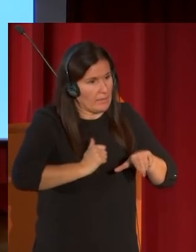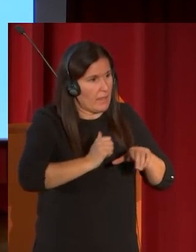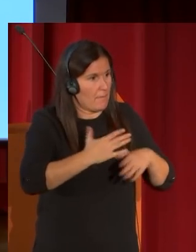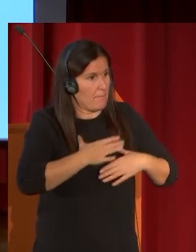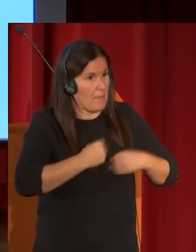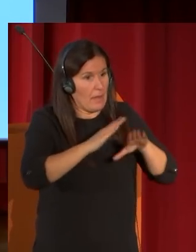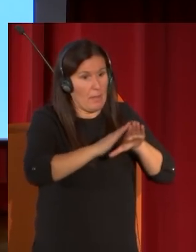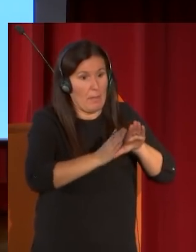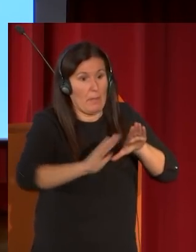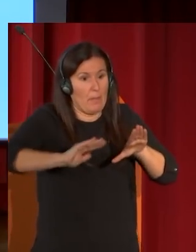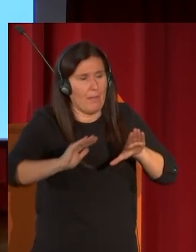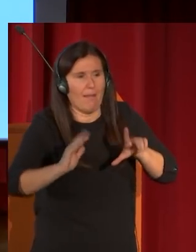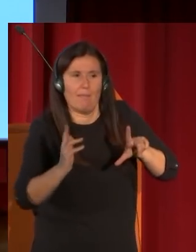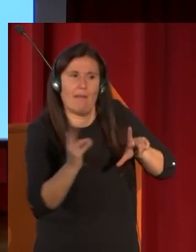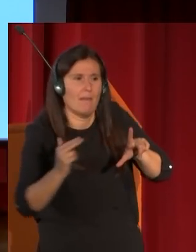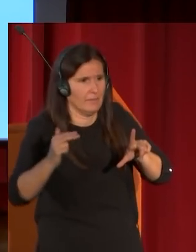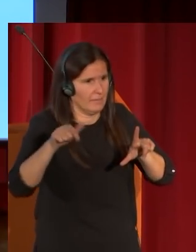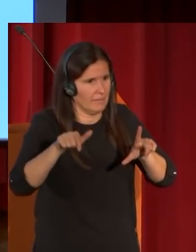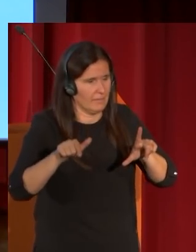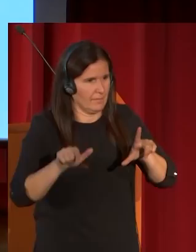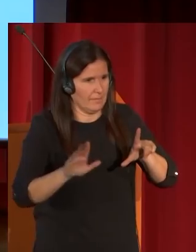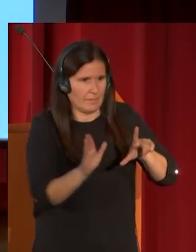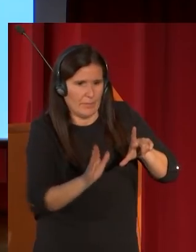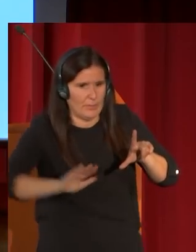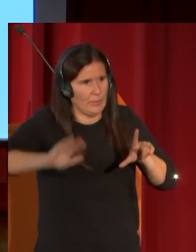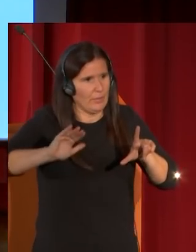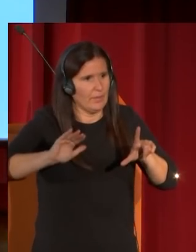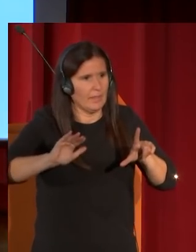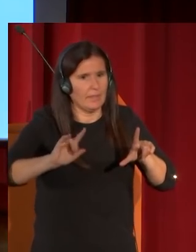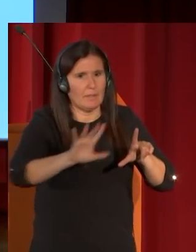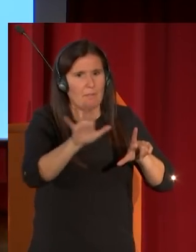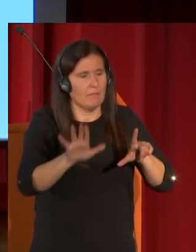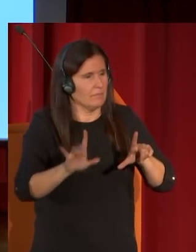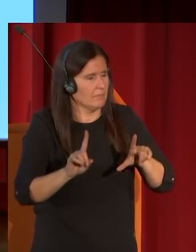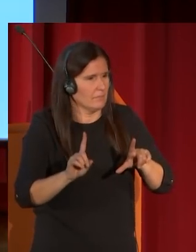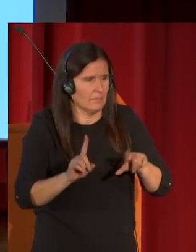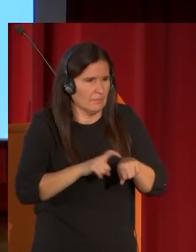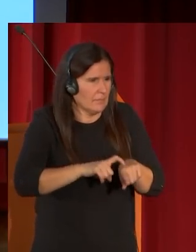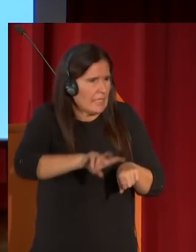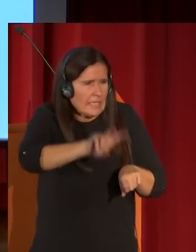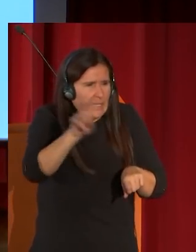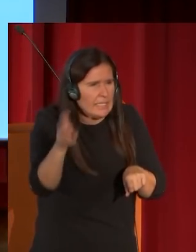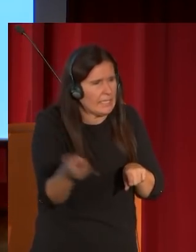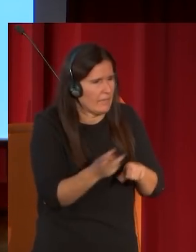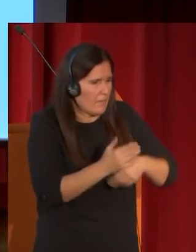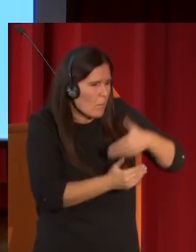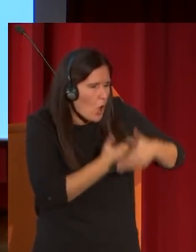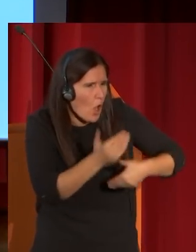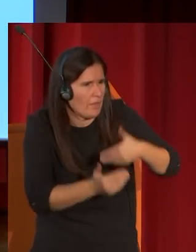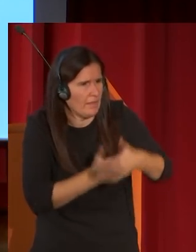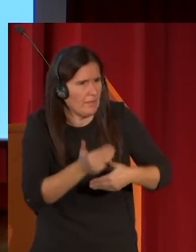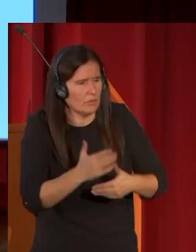de lo accidental o de lo circunstancial que da idea de la riqueza de procedimientos y de la